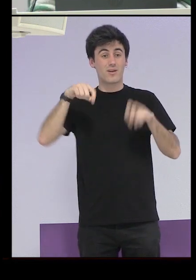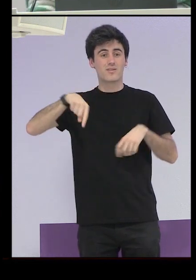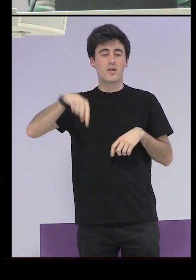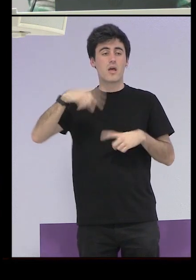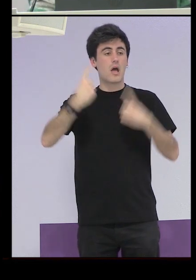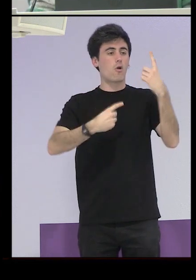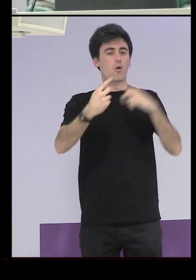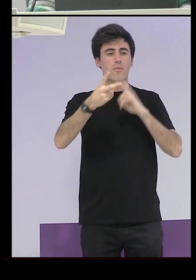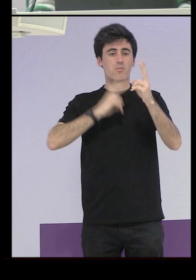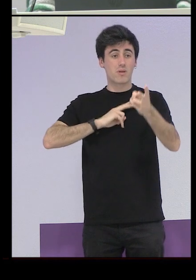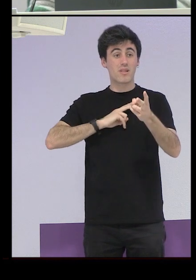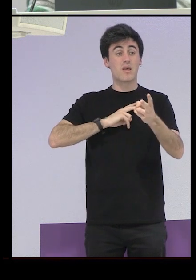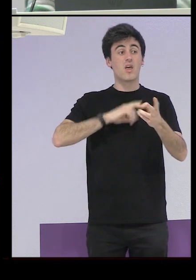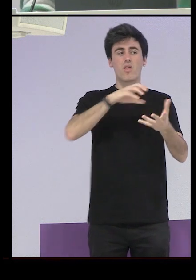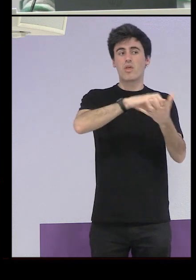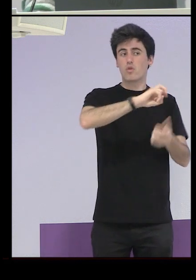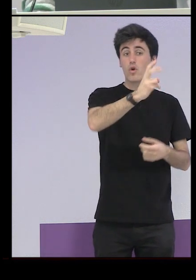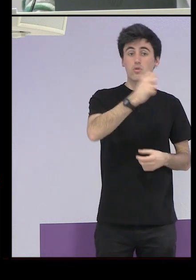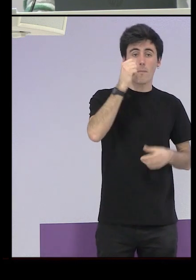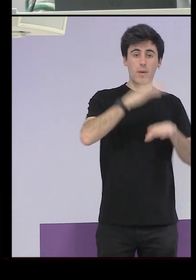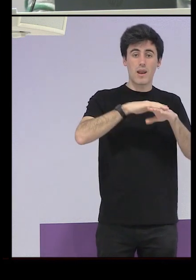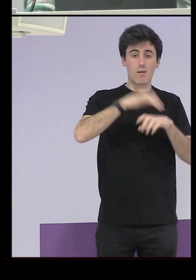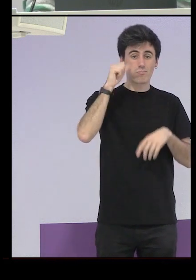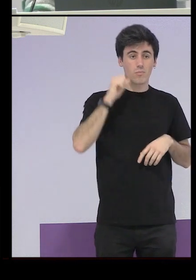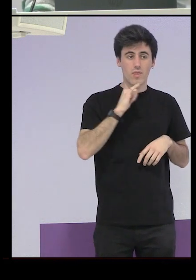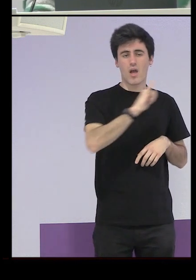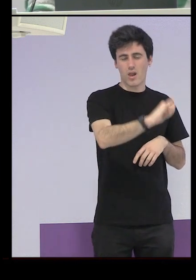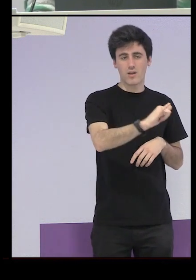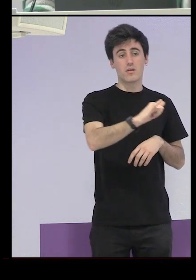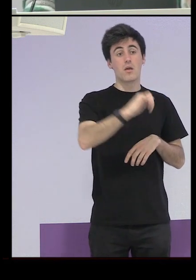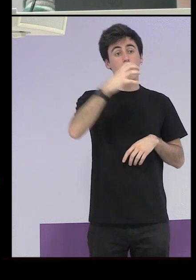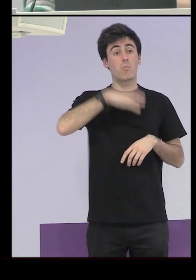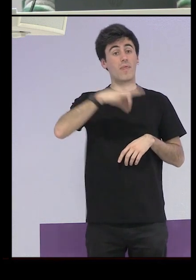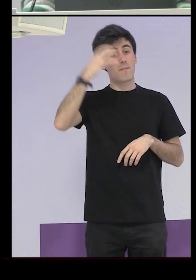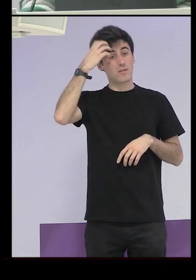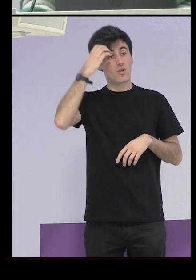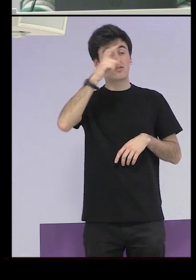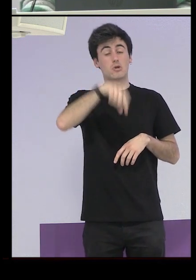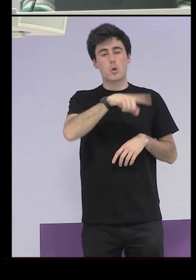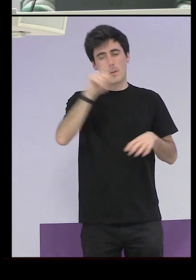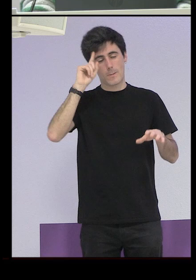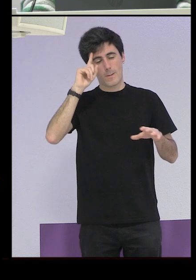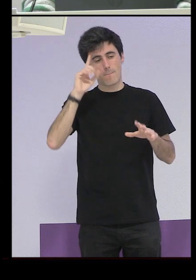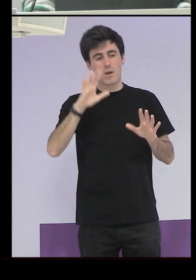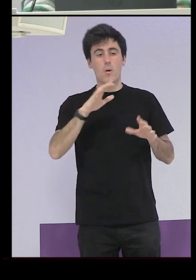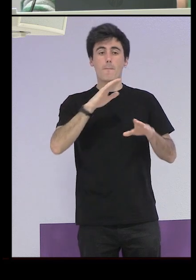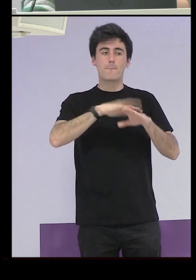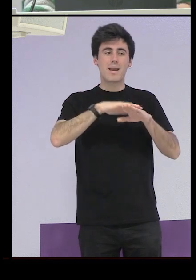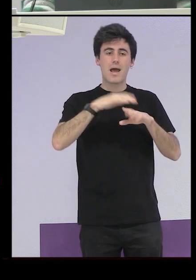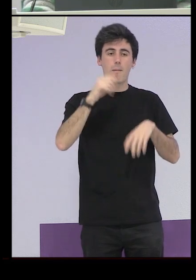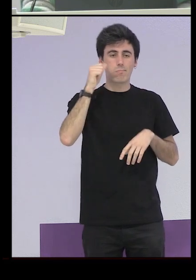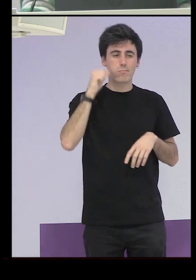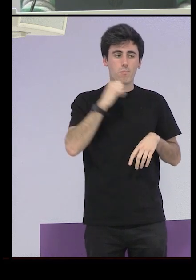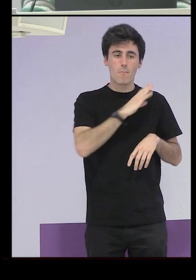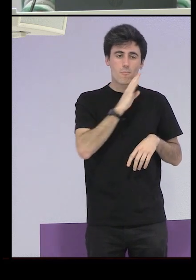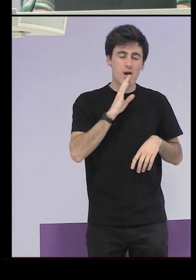otro también de embarazadas estos eran centros que dependían del patronato pero eran solo en concreto para madres y